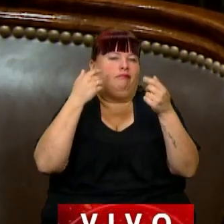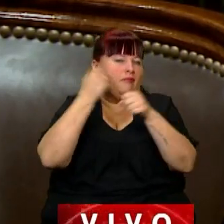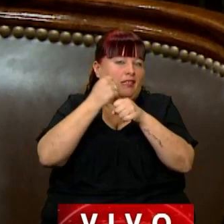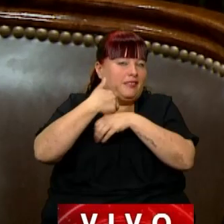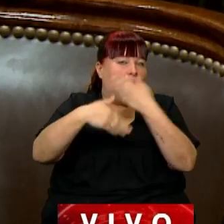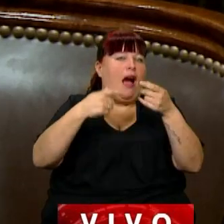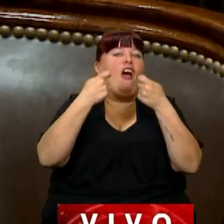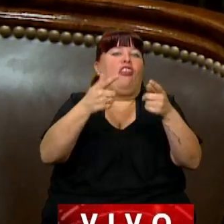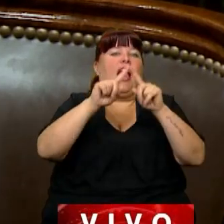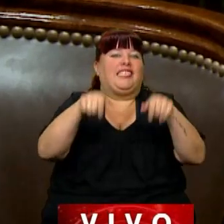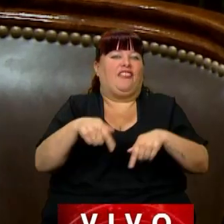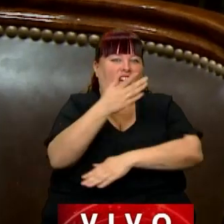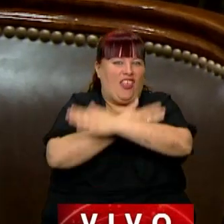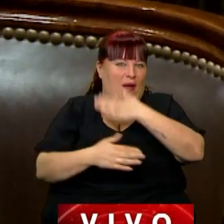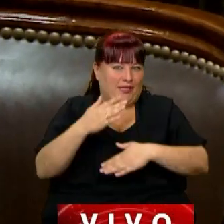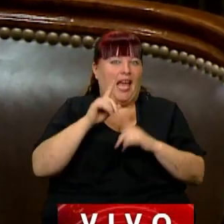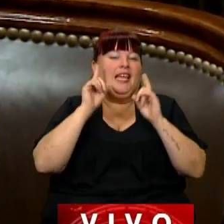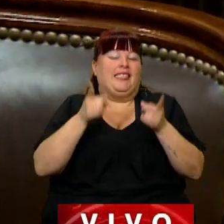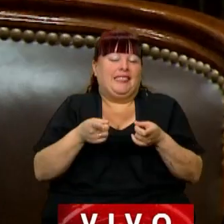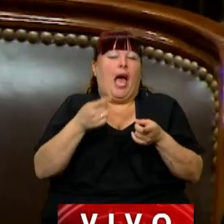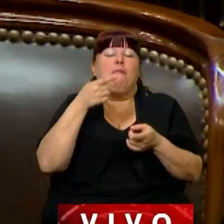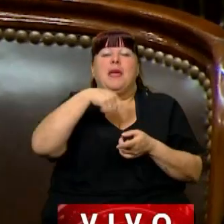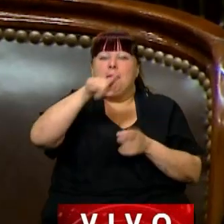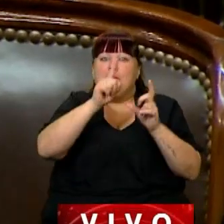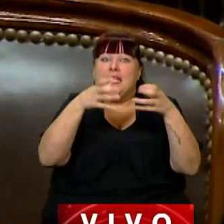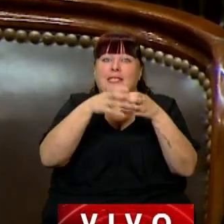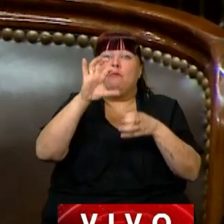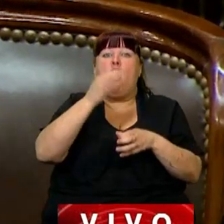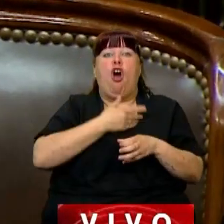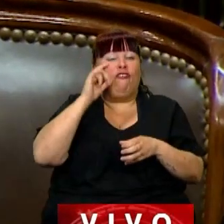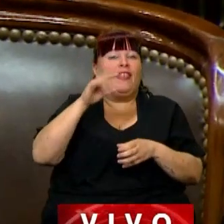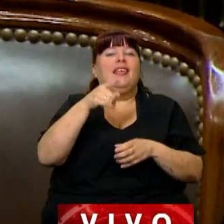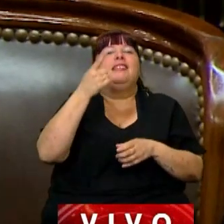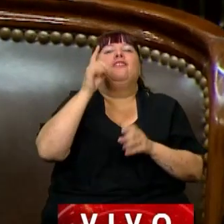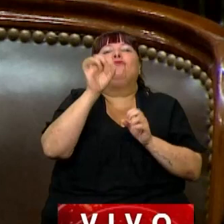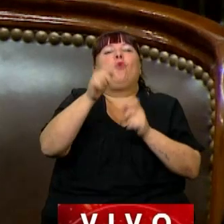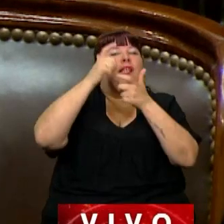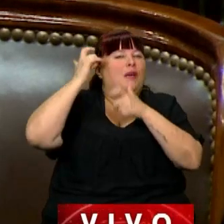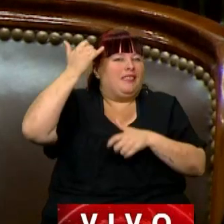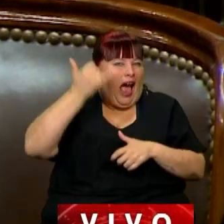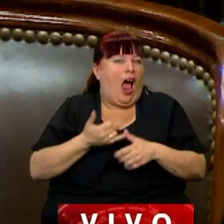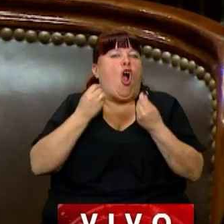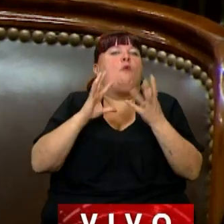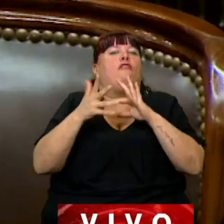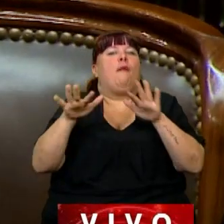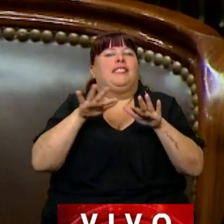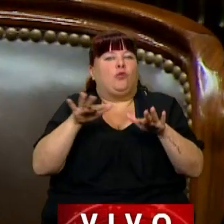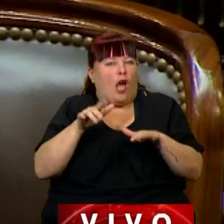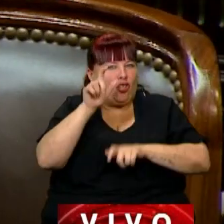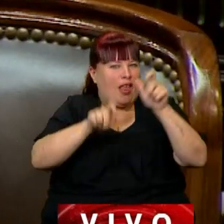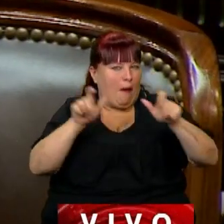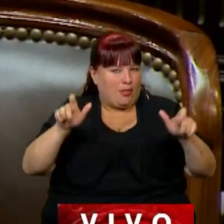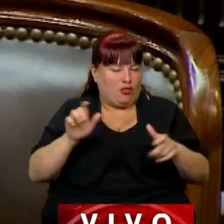estos certificados y poniendo de manifiesto su conocimiento básicamente de cómo es la situación